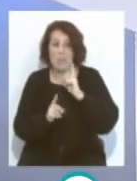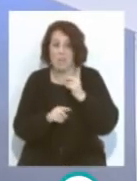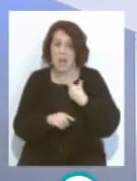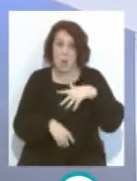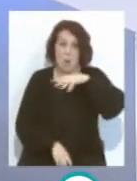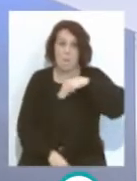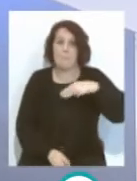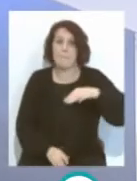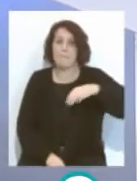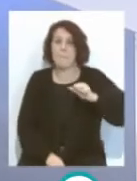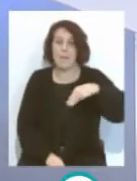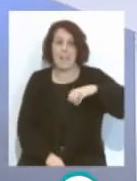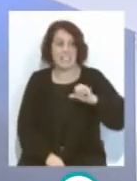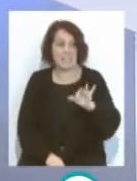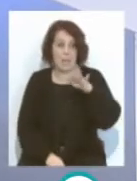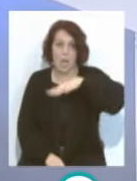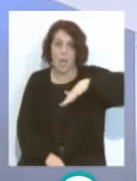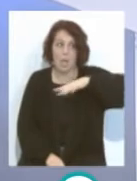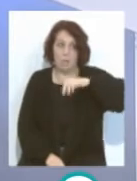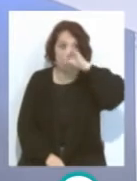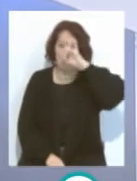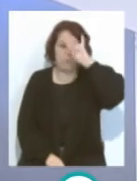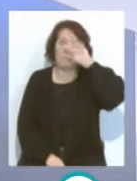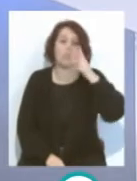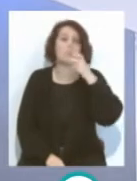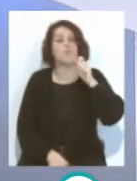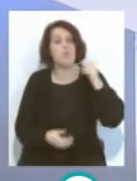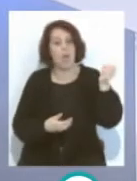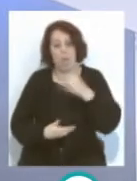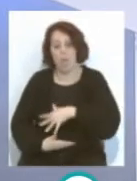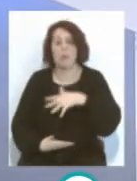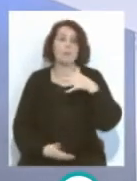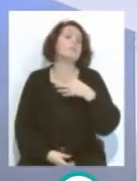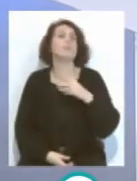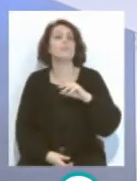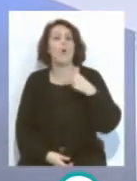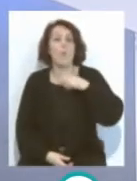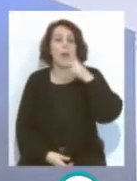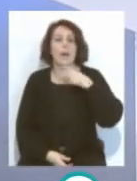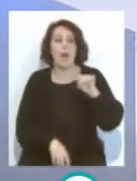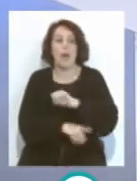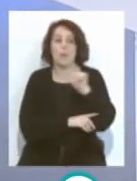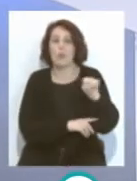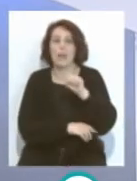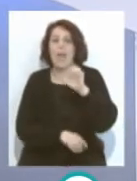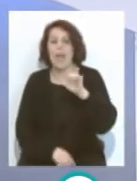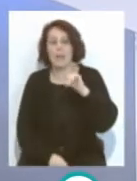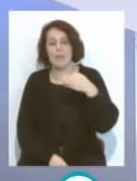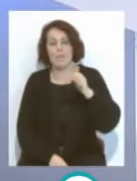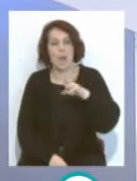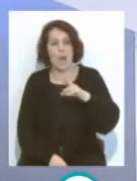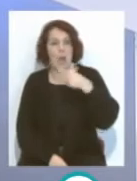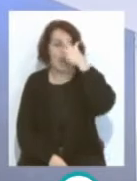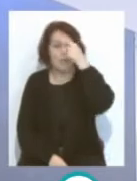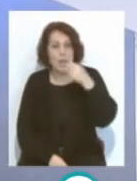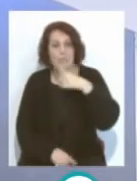pero se consiguió tres puntos importantísimos. Se consiguieron puntos importantes venciendo al Huesca, venciendo al Eibar, venciendo al